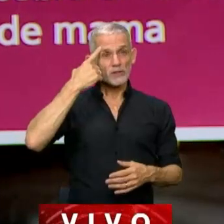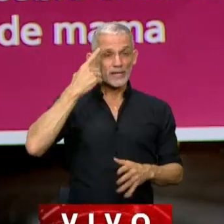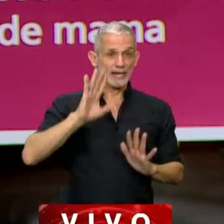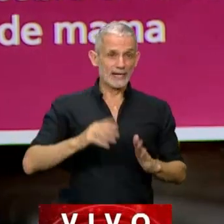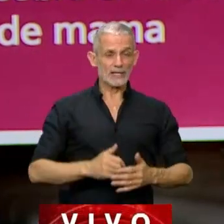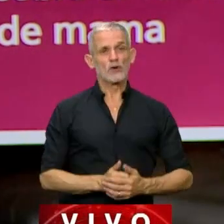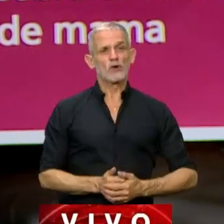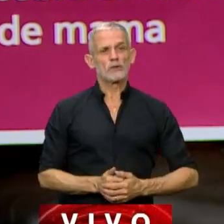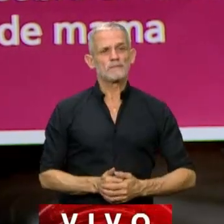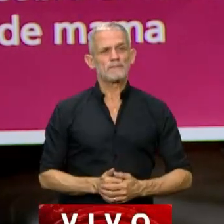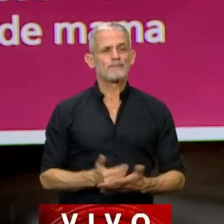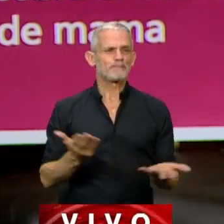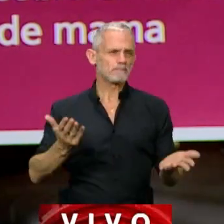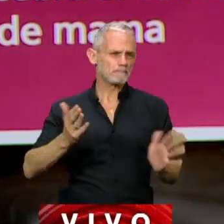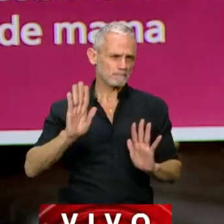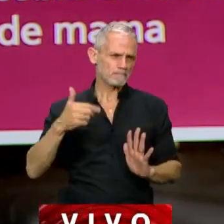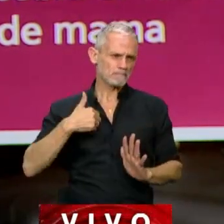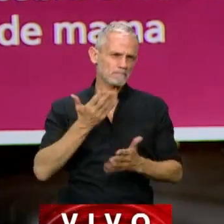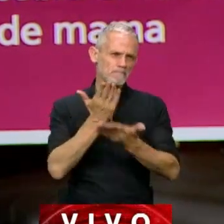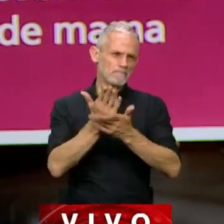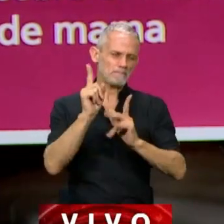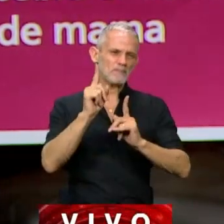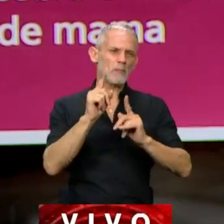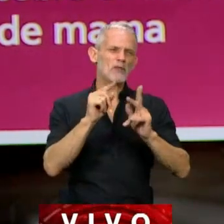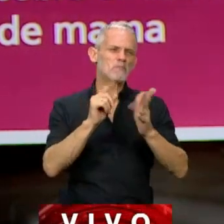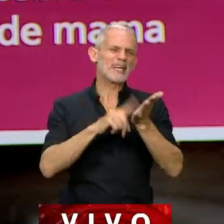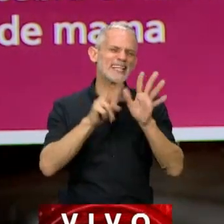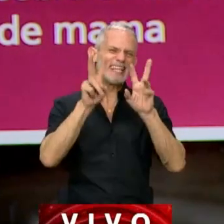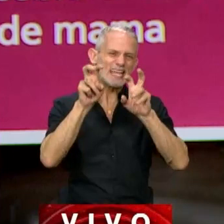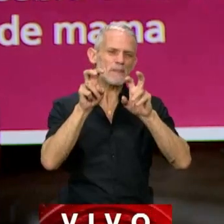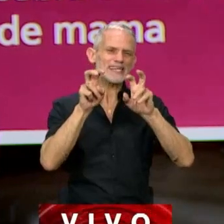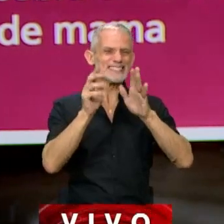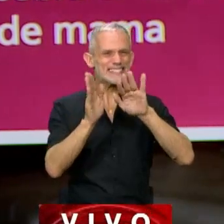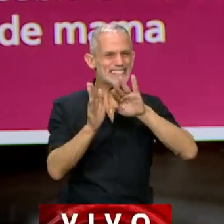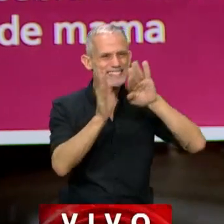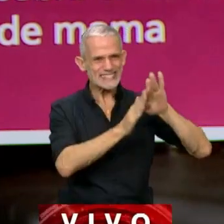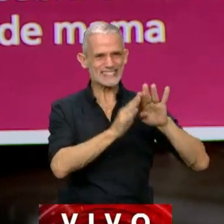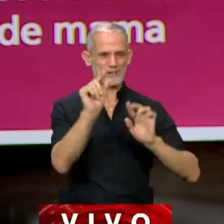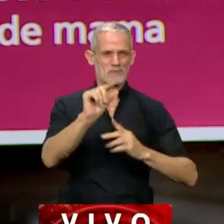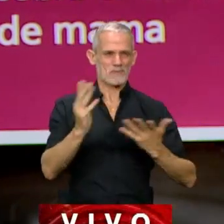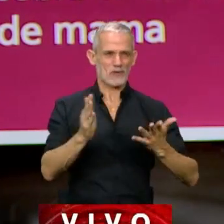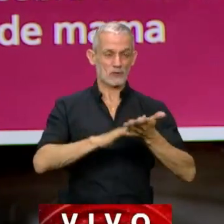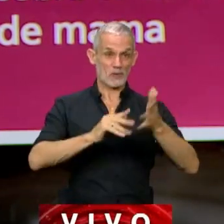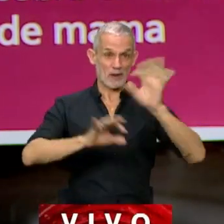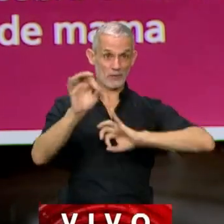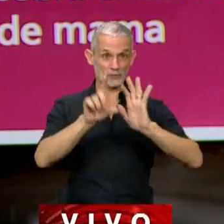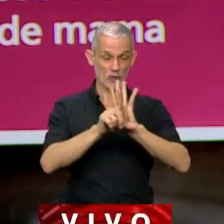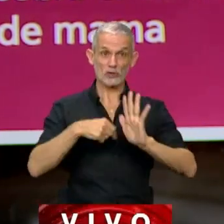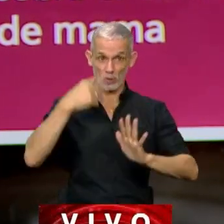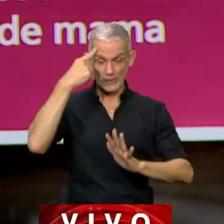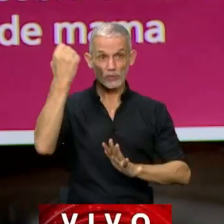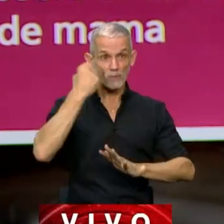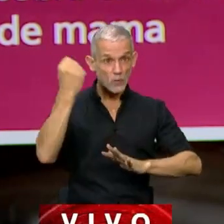y me permití este corrimiento del eje central del debate sobre este proyecto que yo creo muy